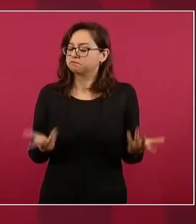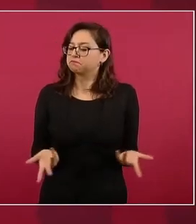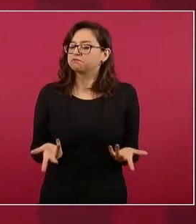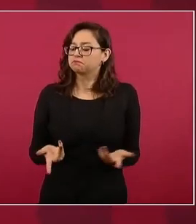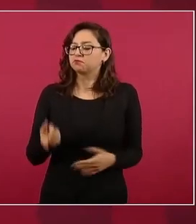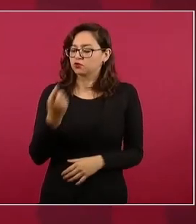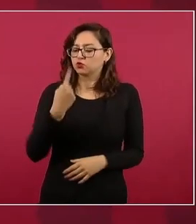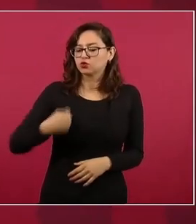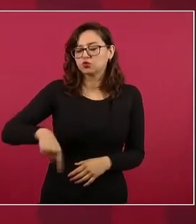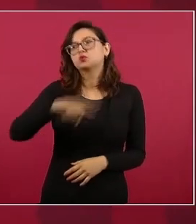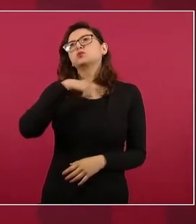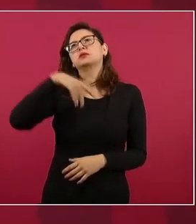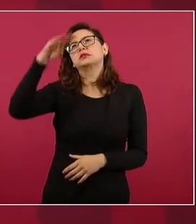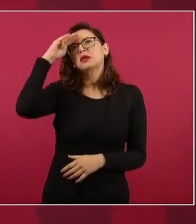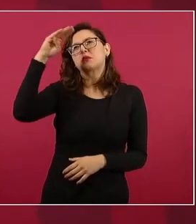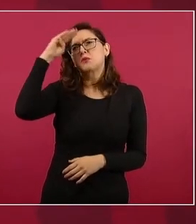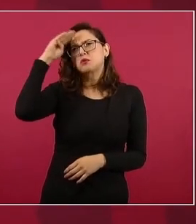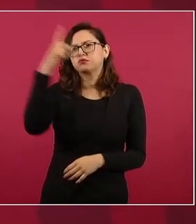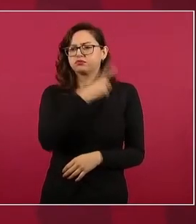complementarnos